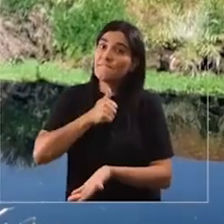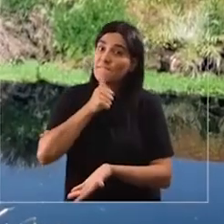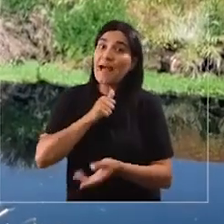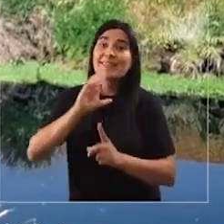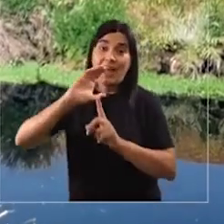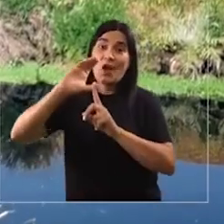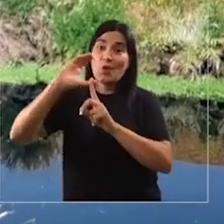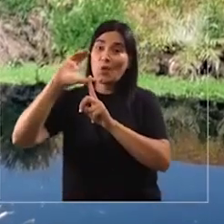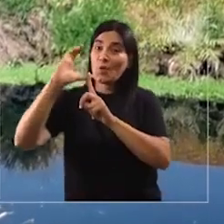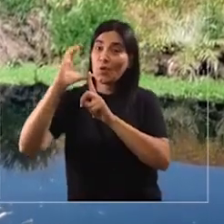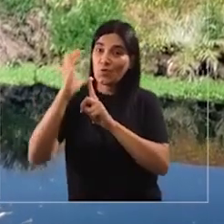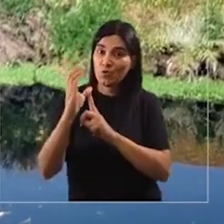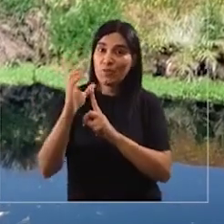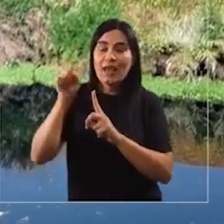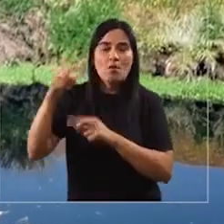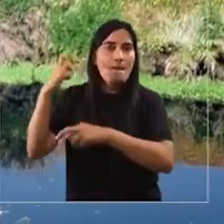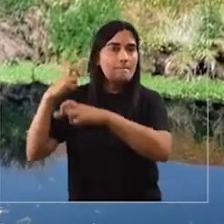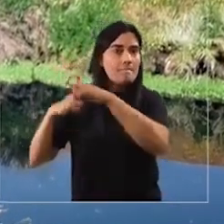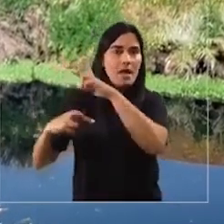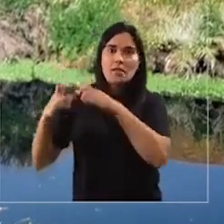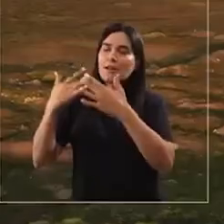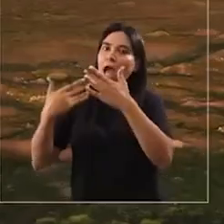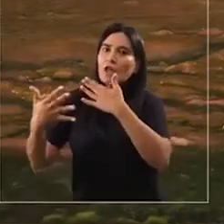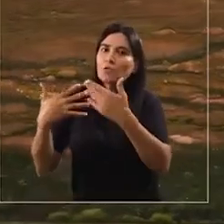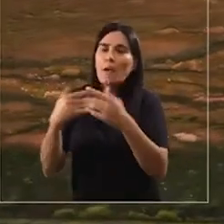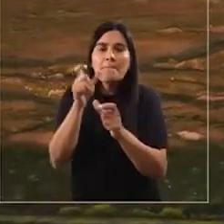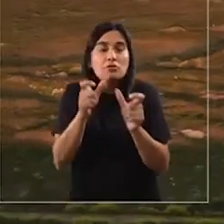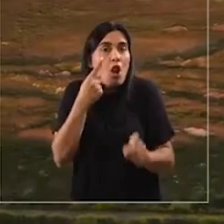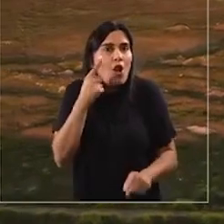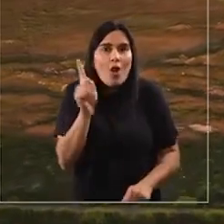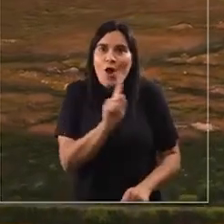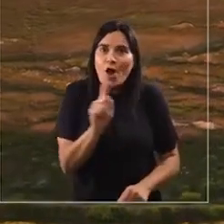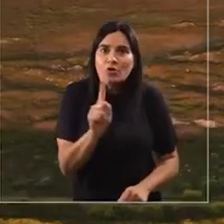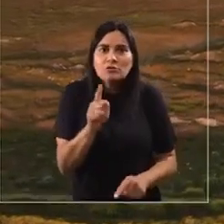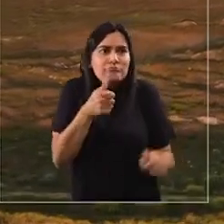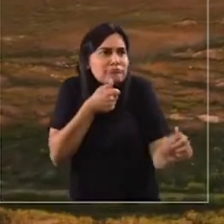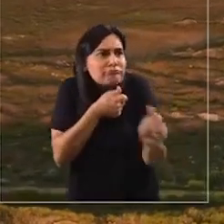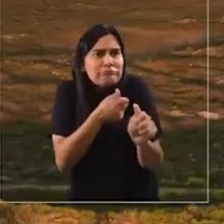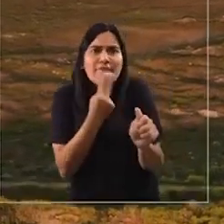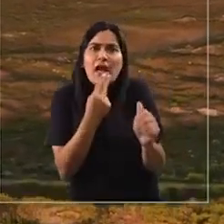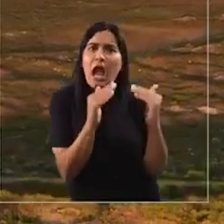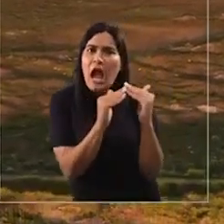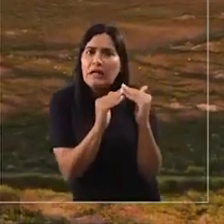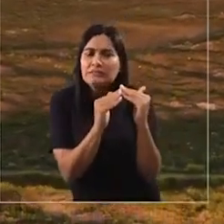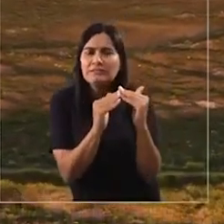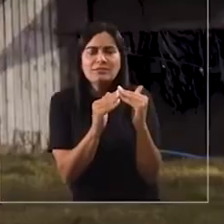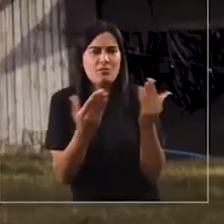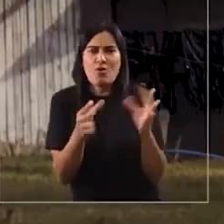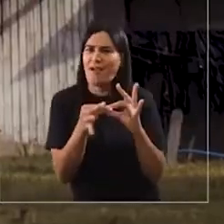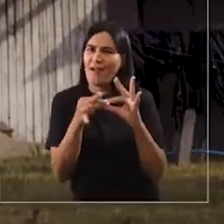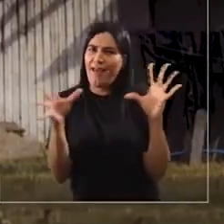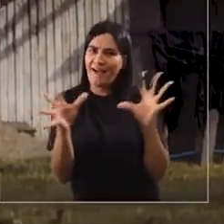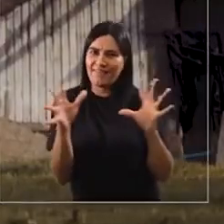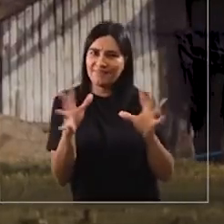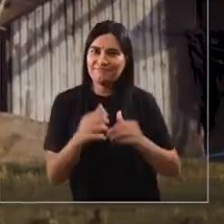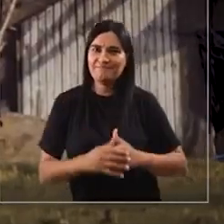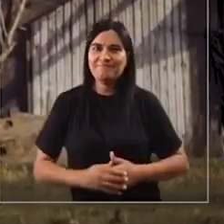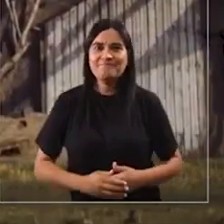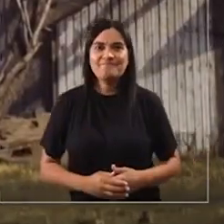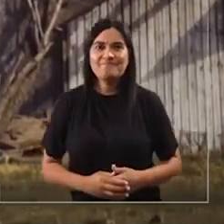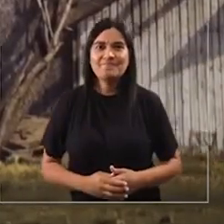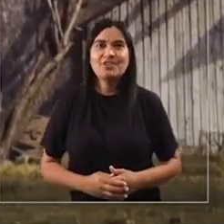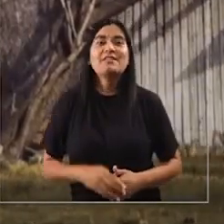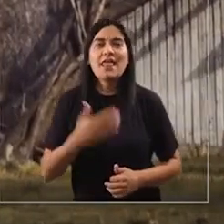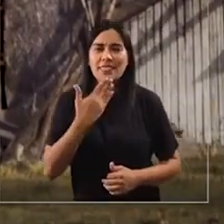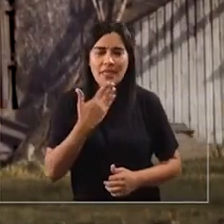una gran falta a la cultura, este es un patrimonio natural y la gente no lo conoce viviendo a menos de un kilómetro, me parece